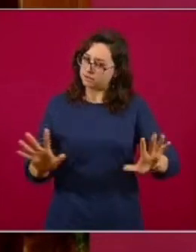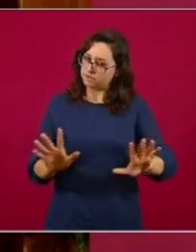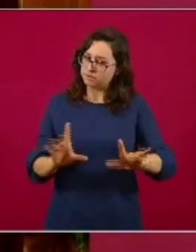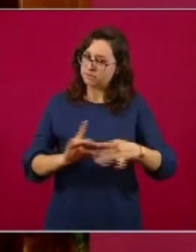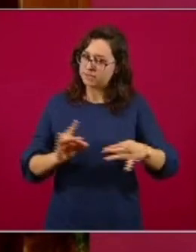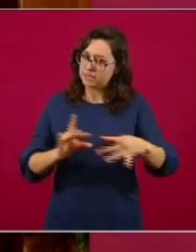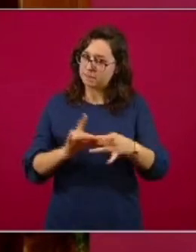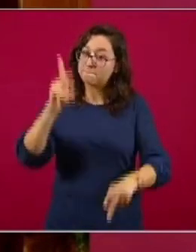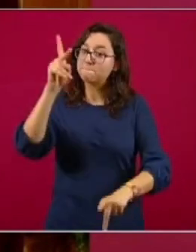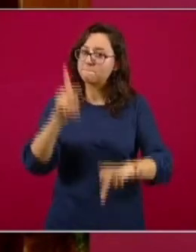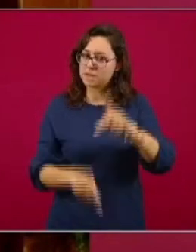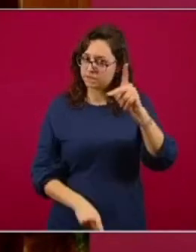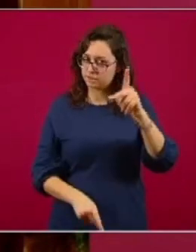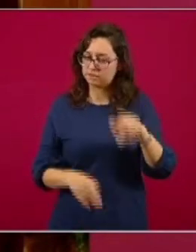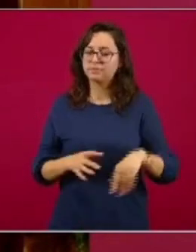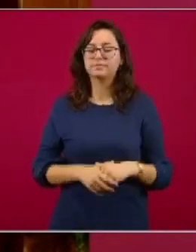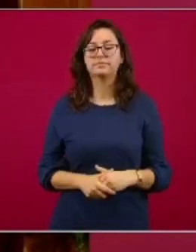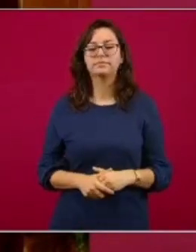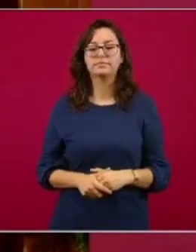siguiente, por favor.